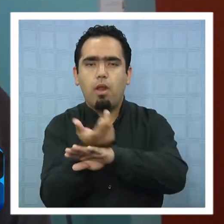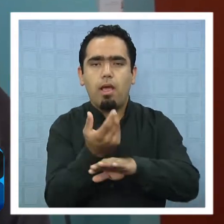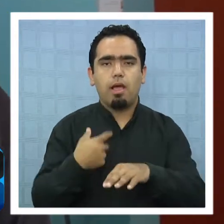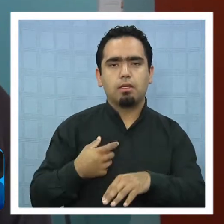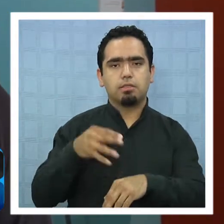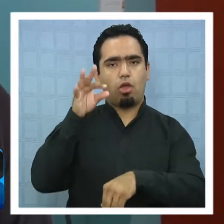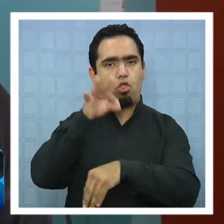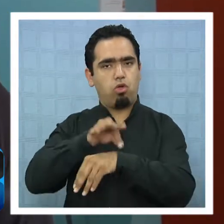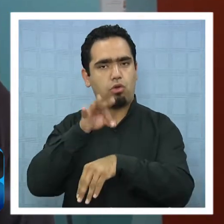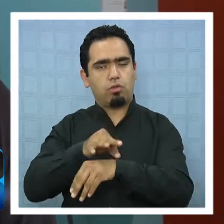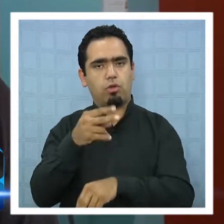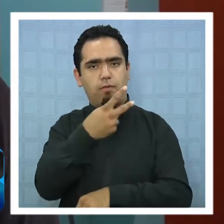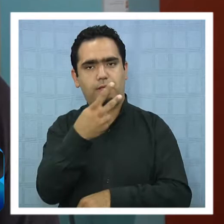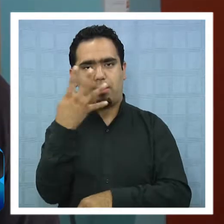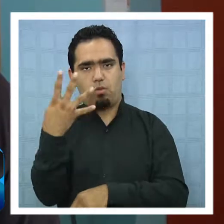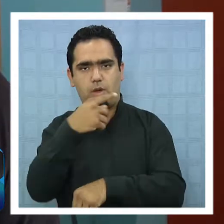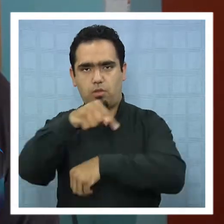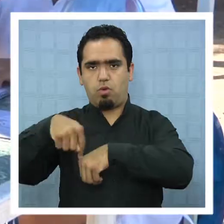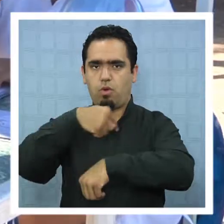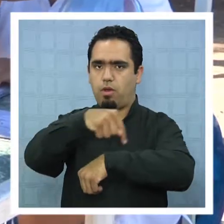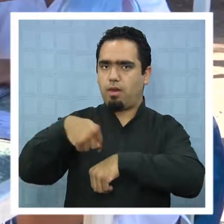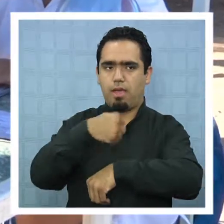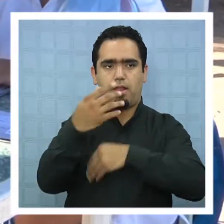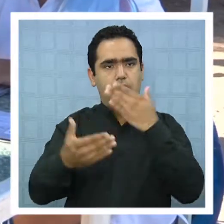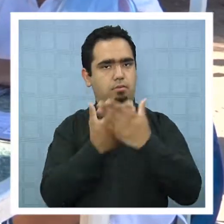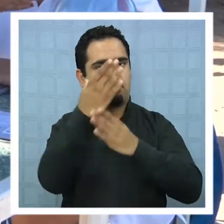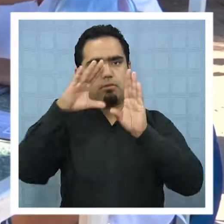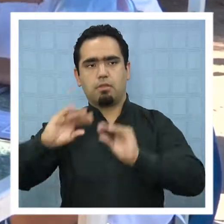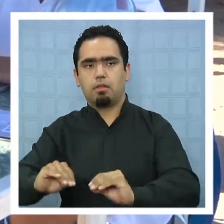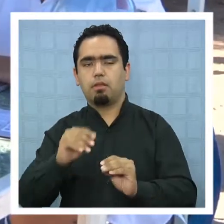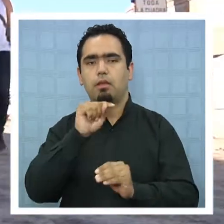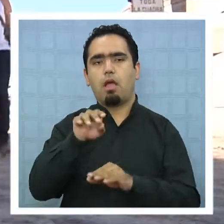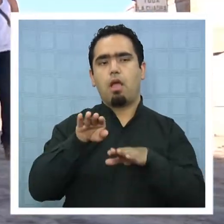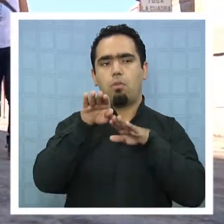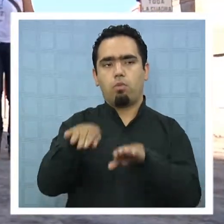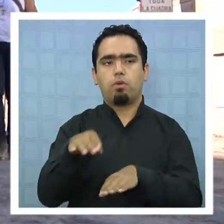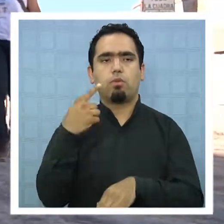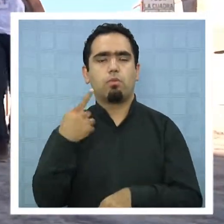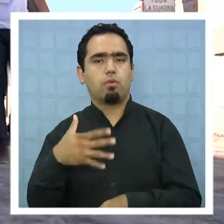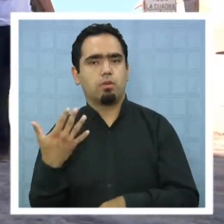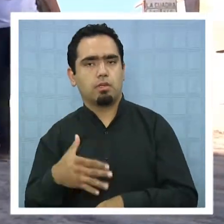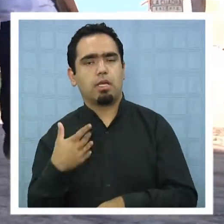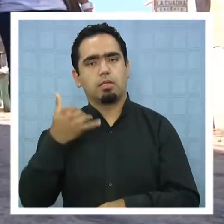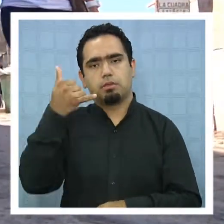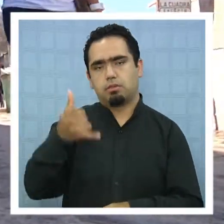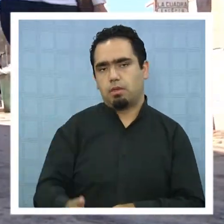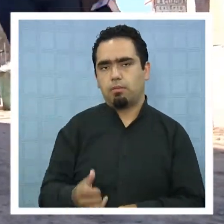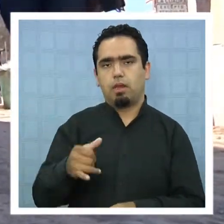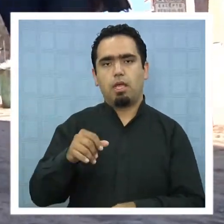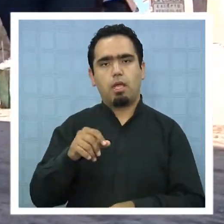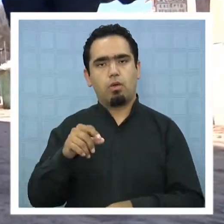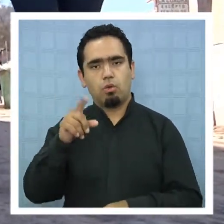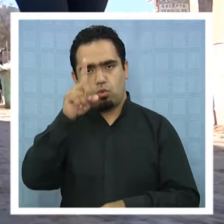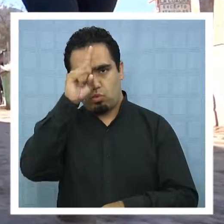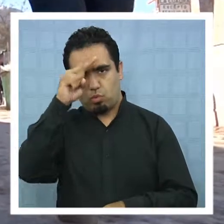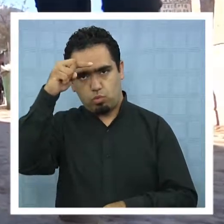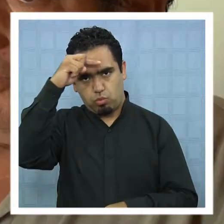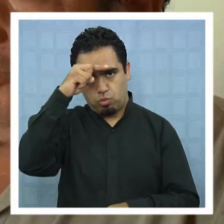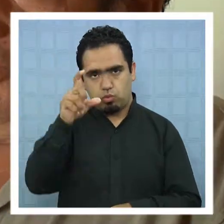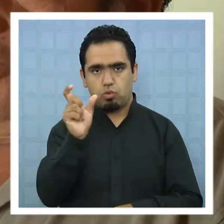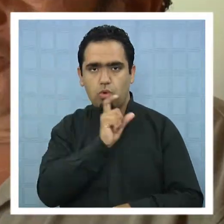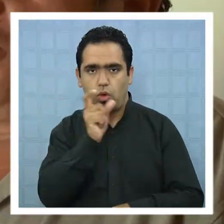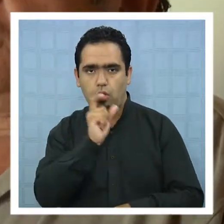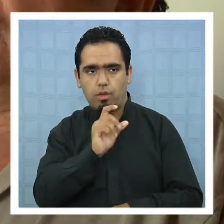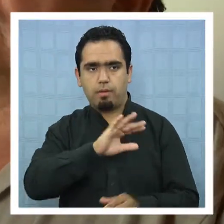del día y enfermeras las 24 horas del día. Un apoyo importante brindó, como siempre, la Cruz Roja. Acá